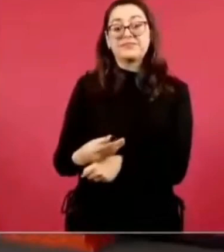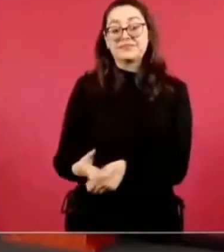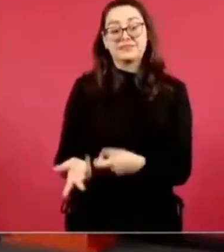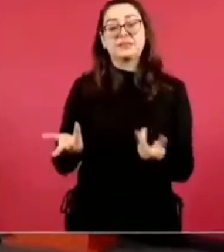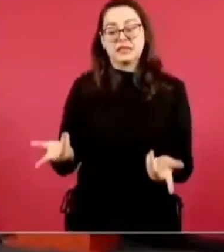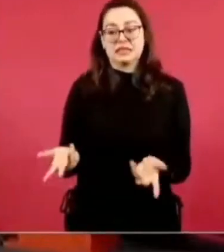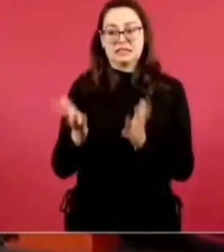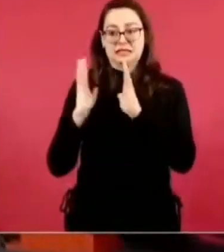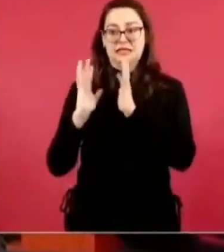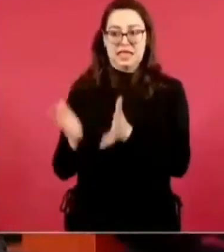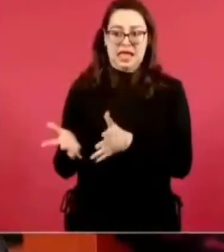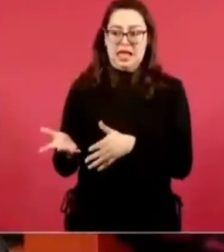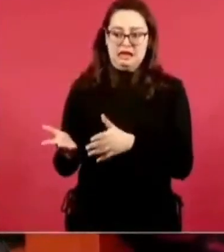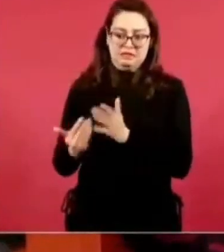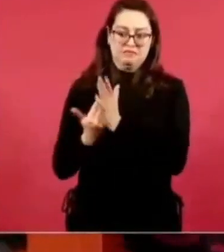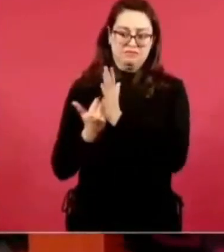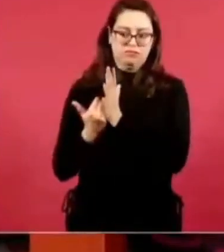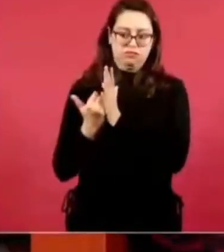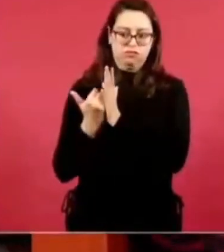de un millón novecientos mil barriles.